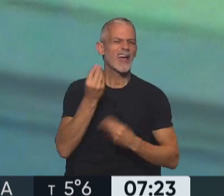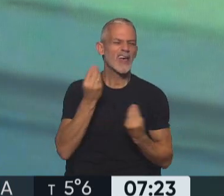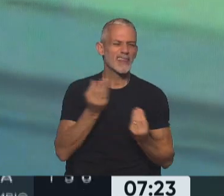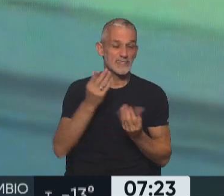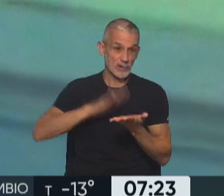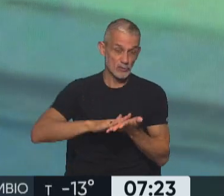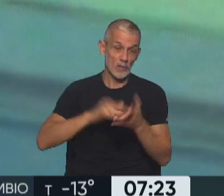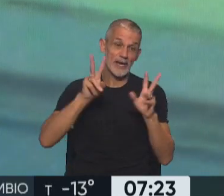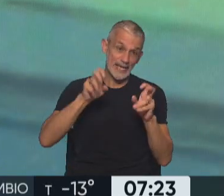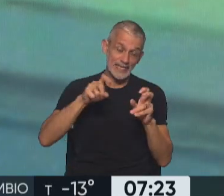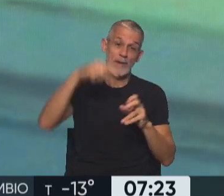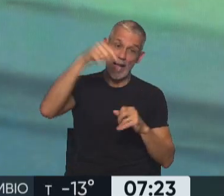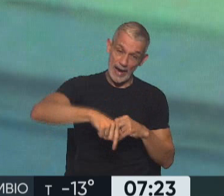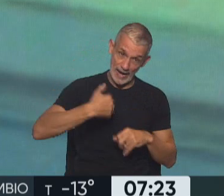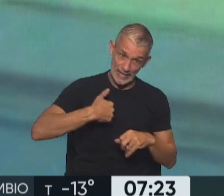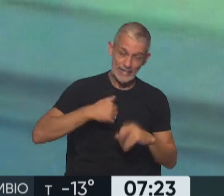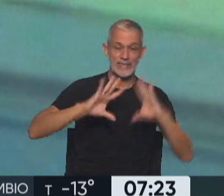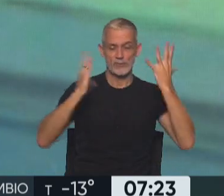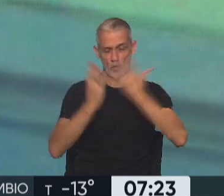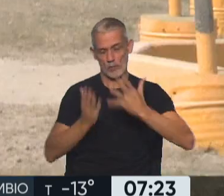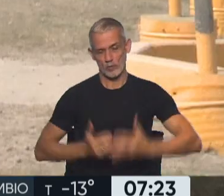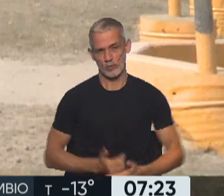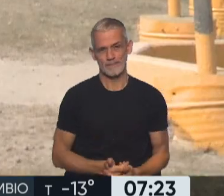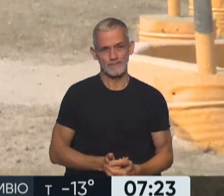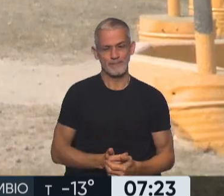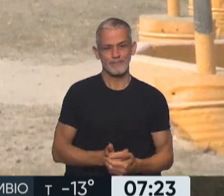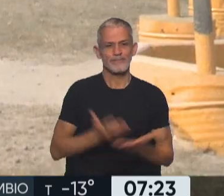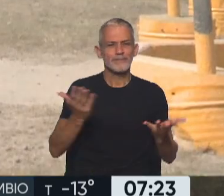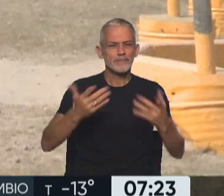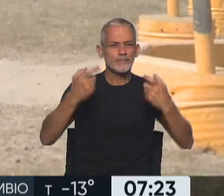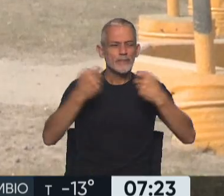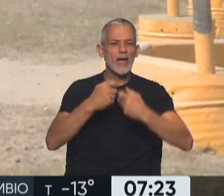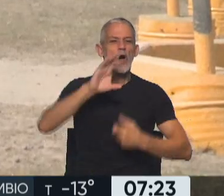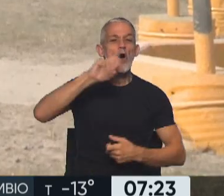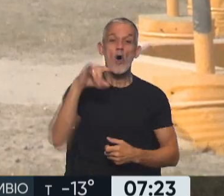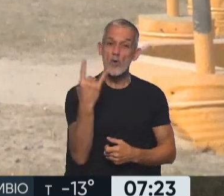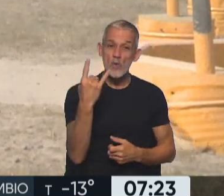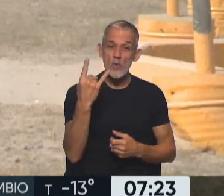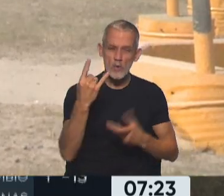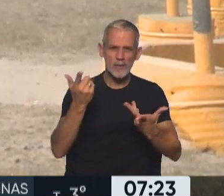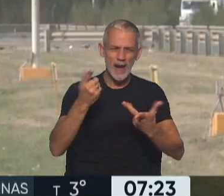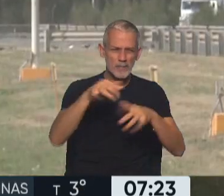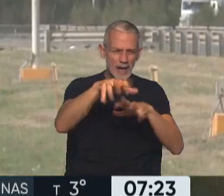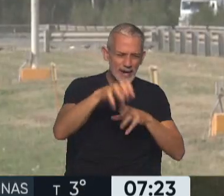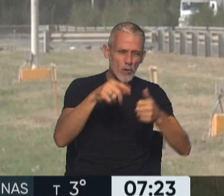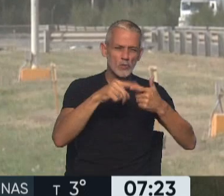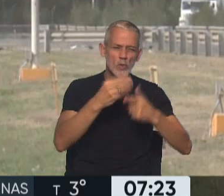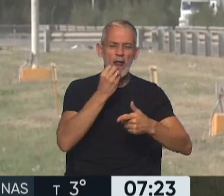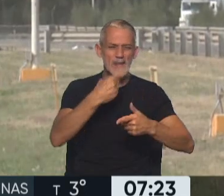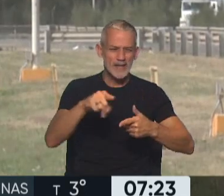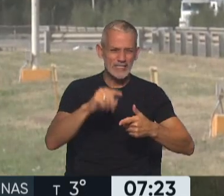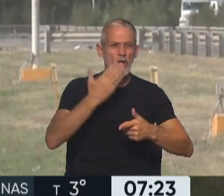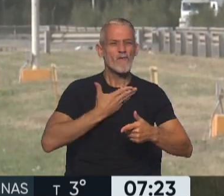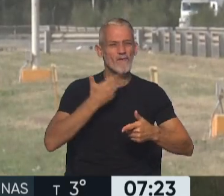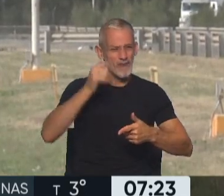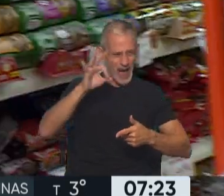a propósito de lo que sucede aquí y también en el mundo. La Organización de Naciones Unidas para la Agricultura y la Alimentación